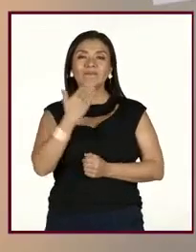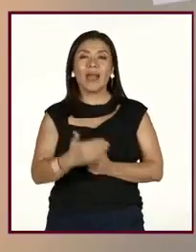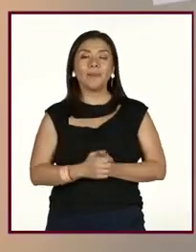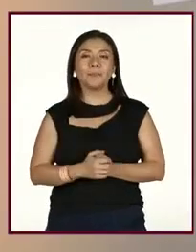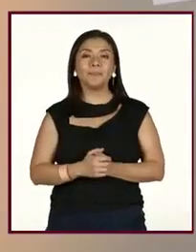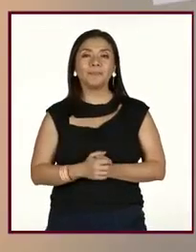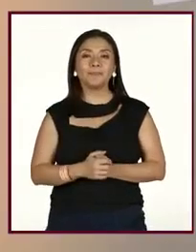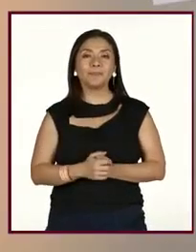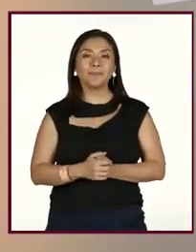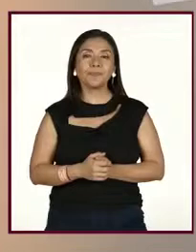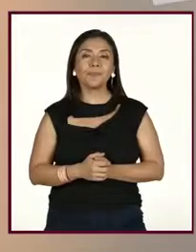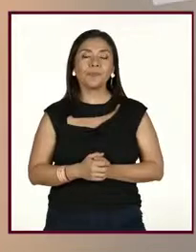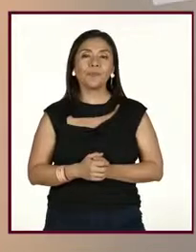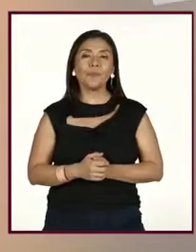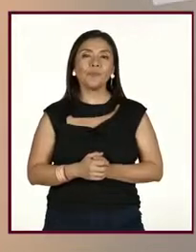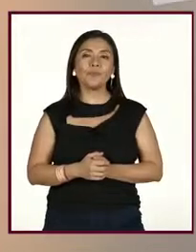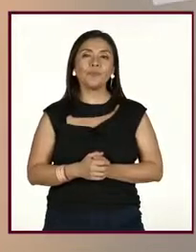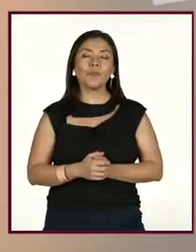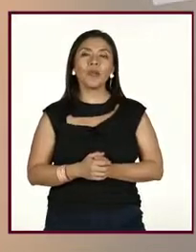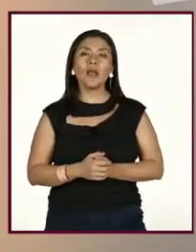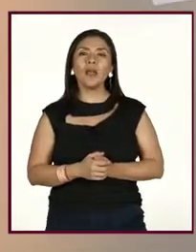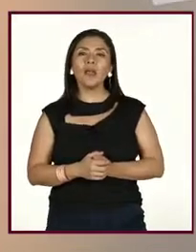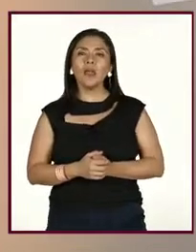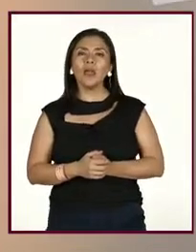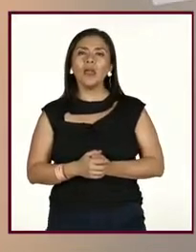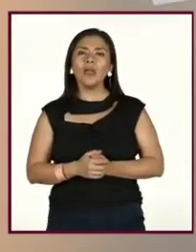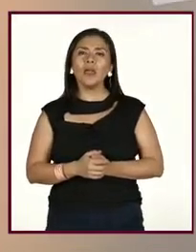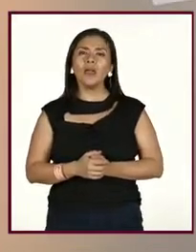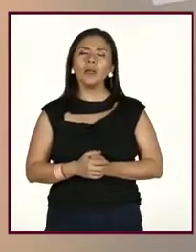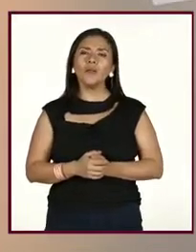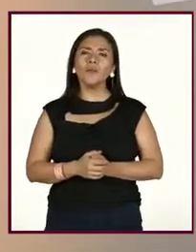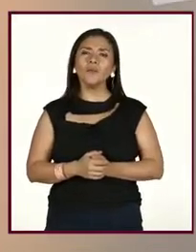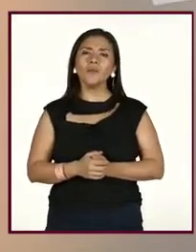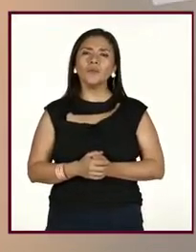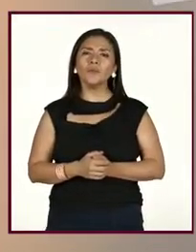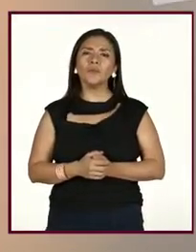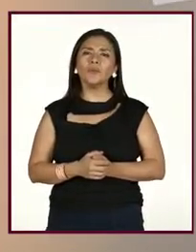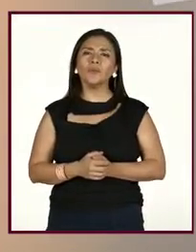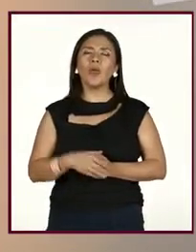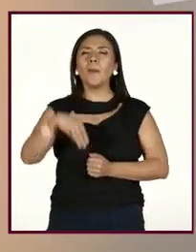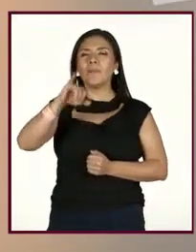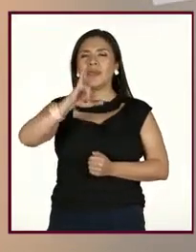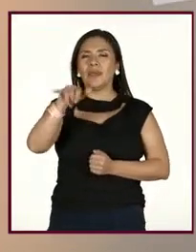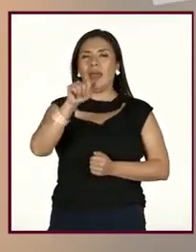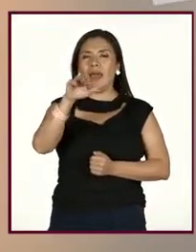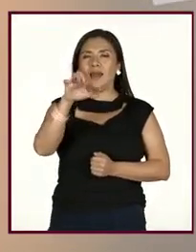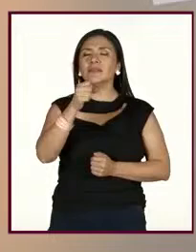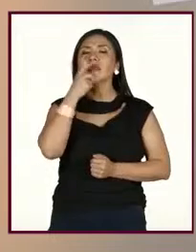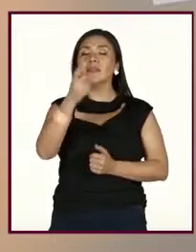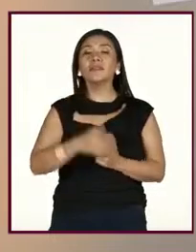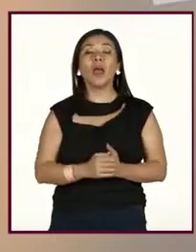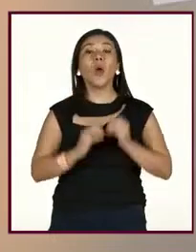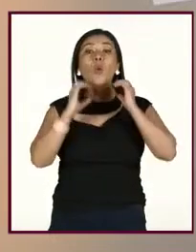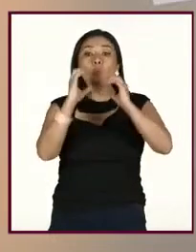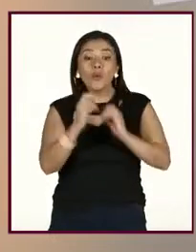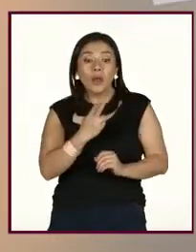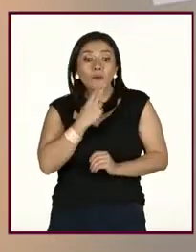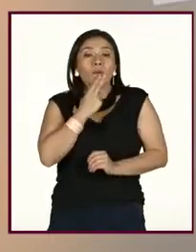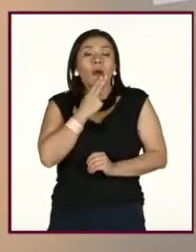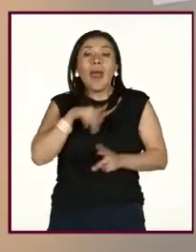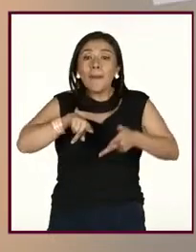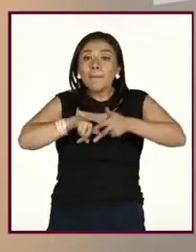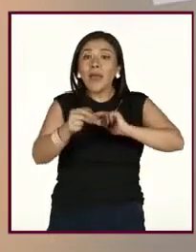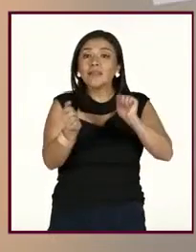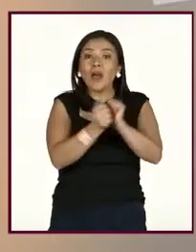otras, otras preguntas. Dice, eh, Argelia Mijares, creo que el autocuidado inicia desde la